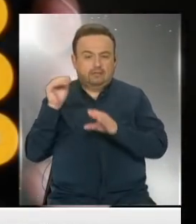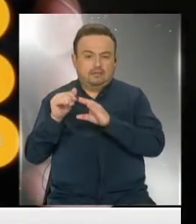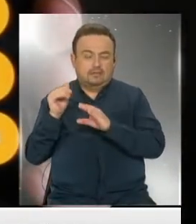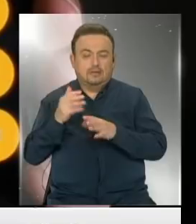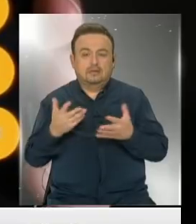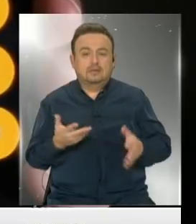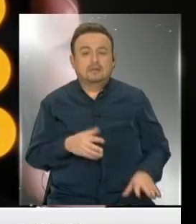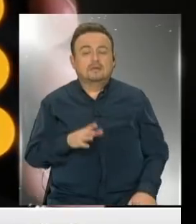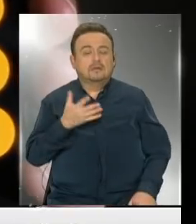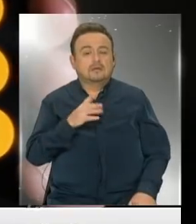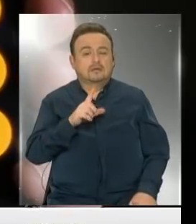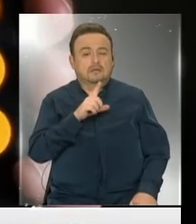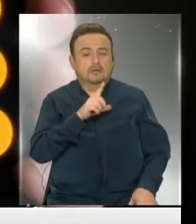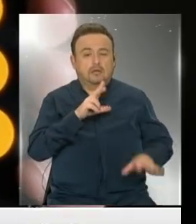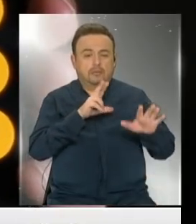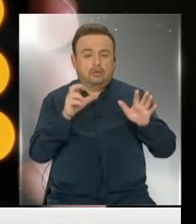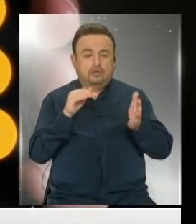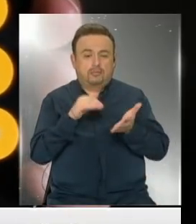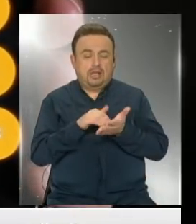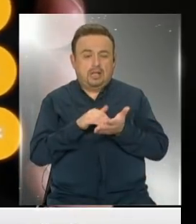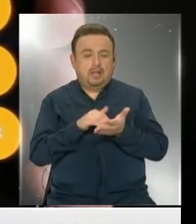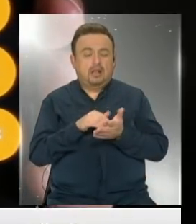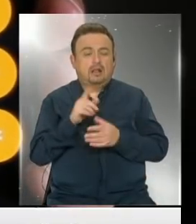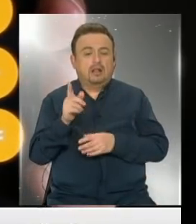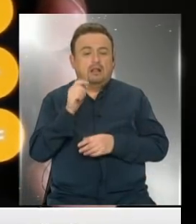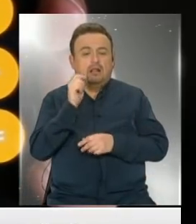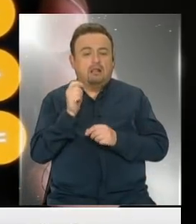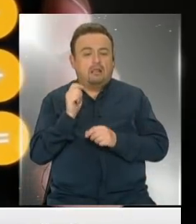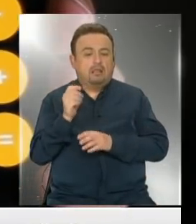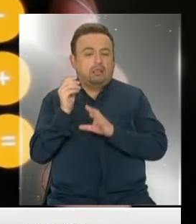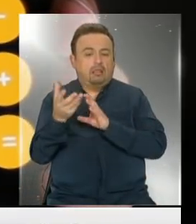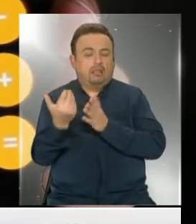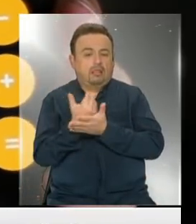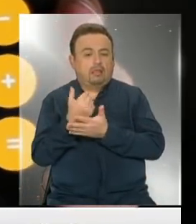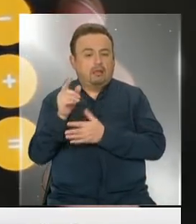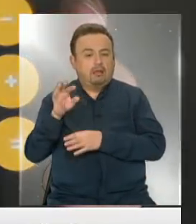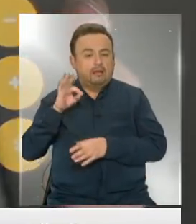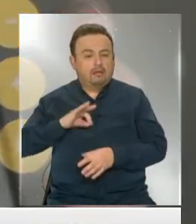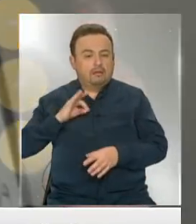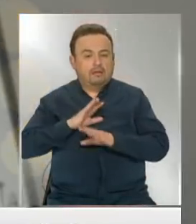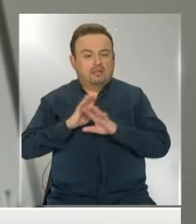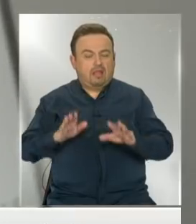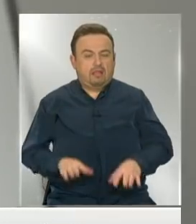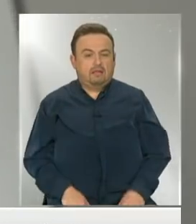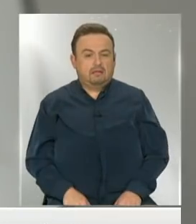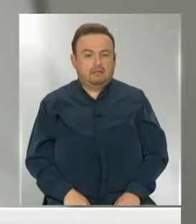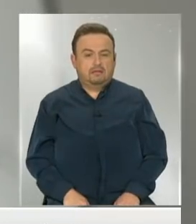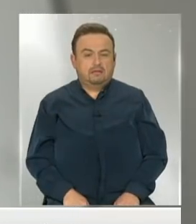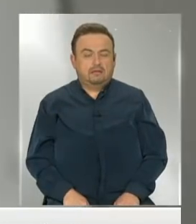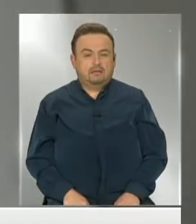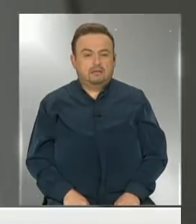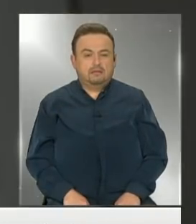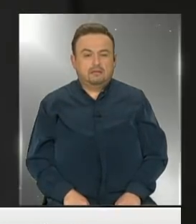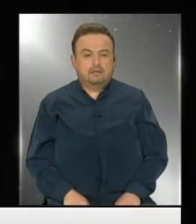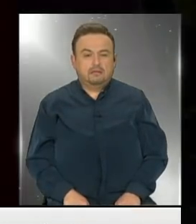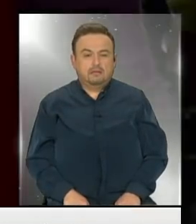Es decir, al menos 800.000 pesos que Karen dejó de recibir en su cuenta de capitalización individual.